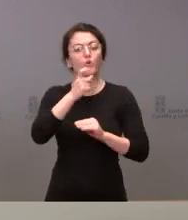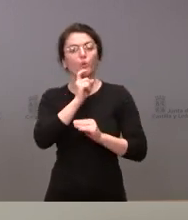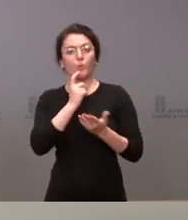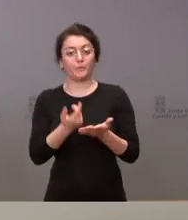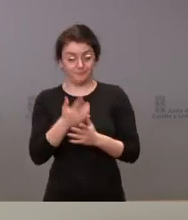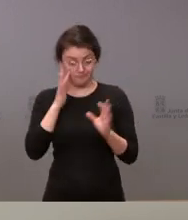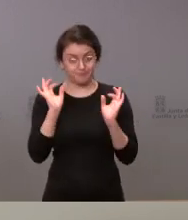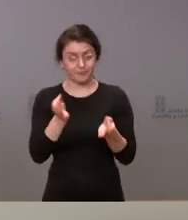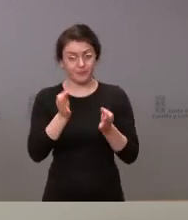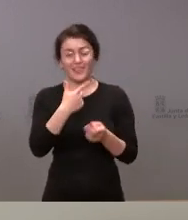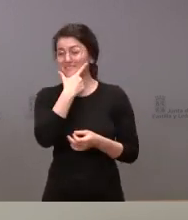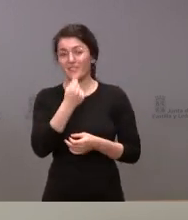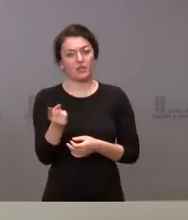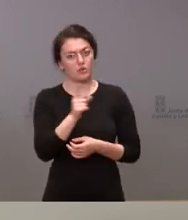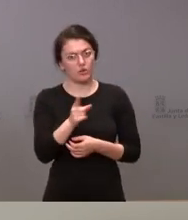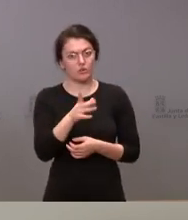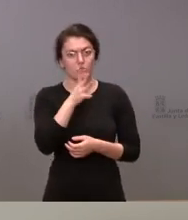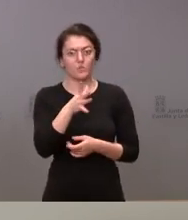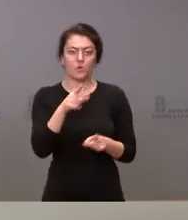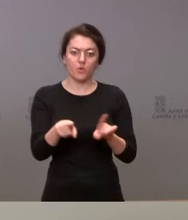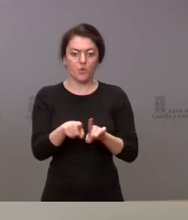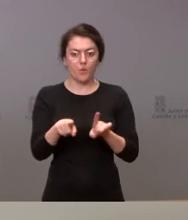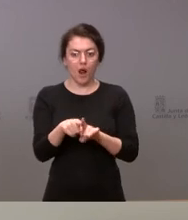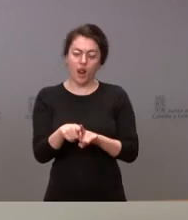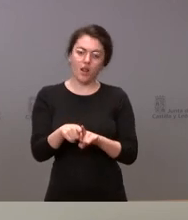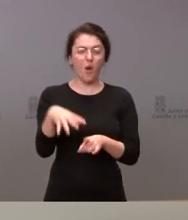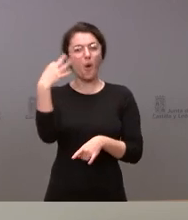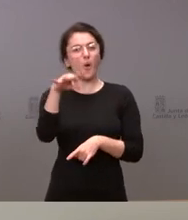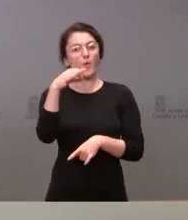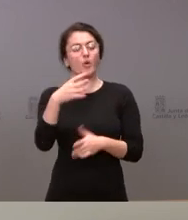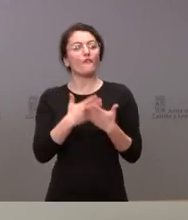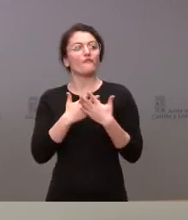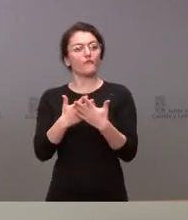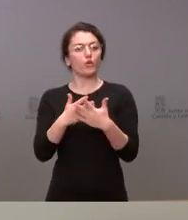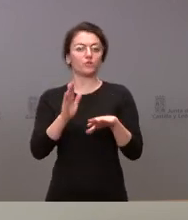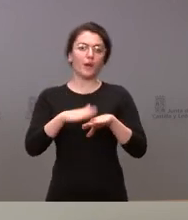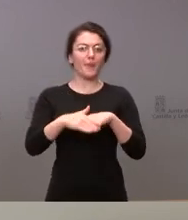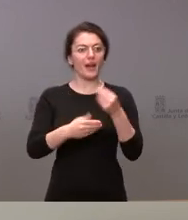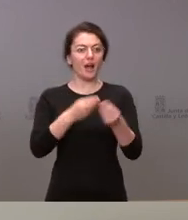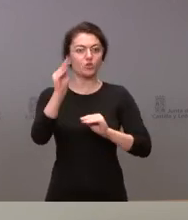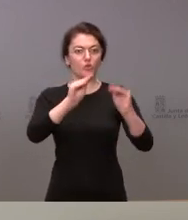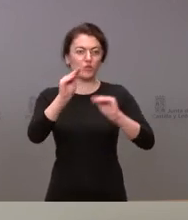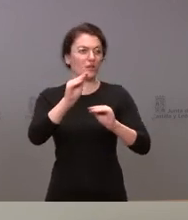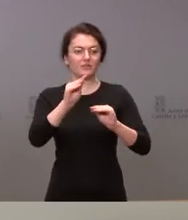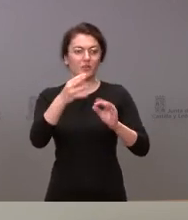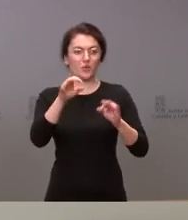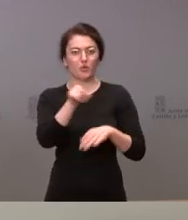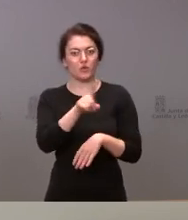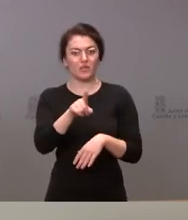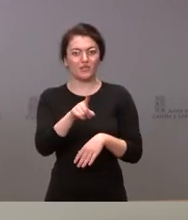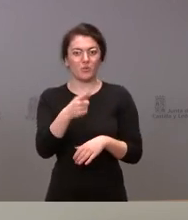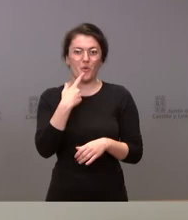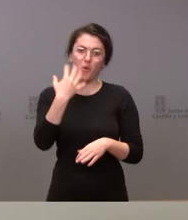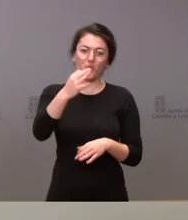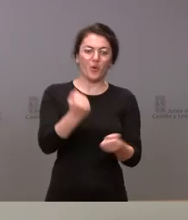es algo sencillo en la medida de que no corresponde sólo una voluntad política a disponer profesionales sino que no es algo económico es una carencia general